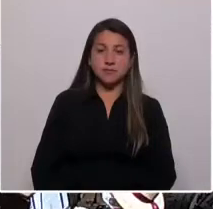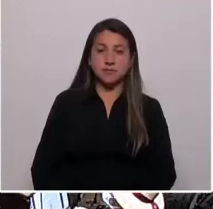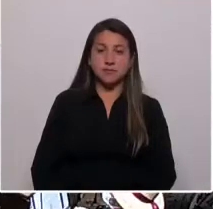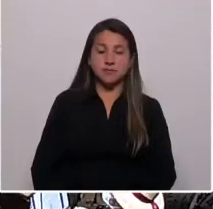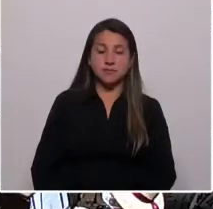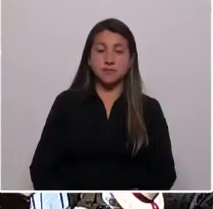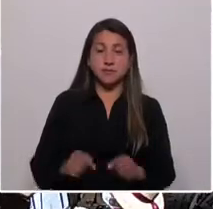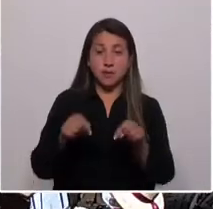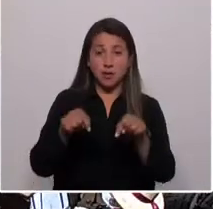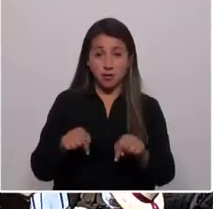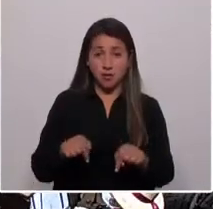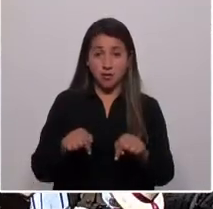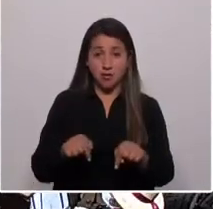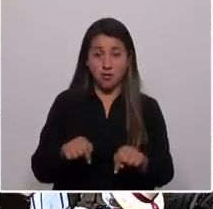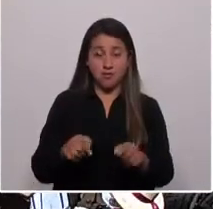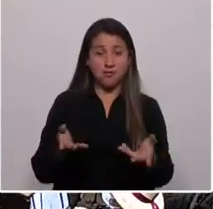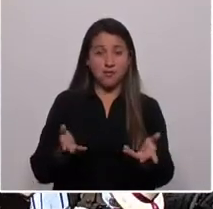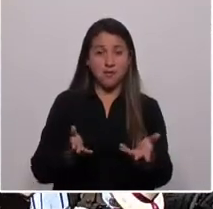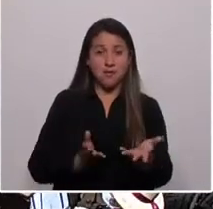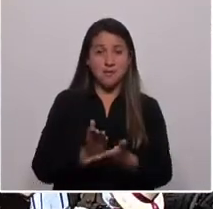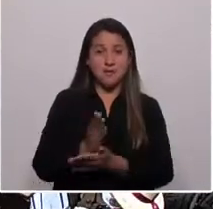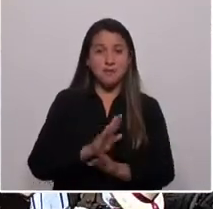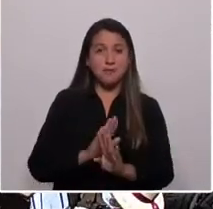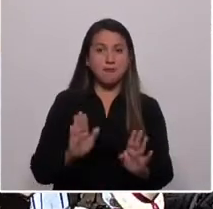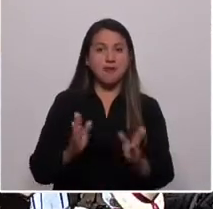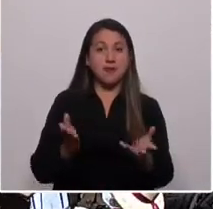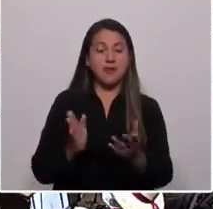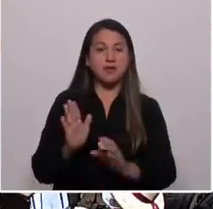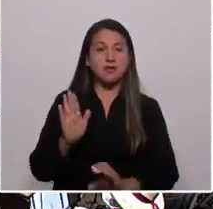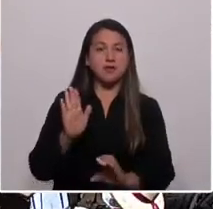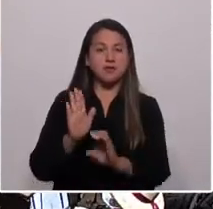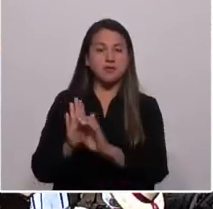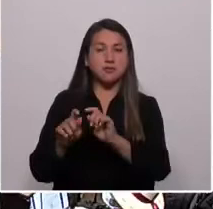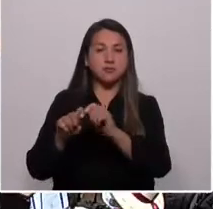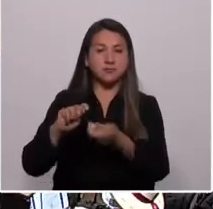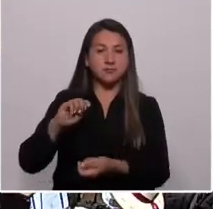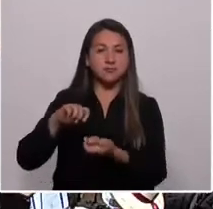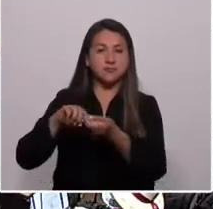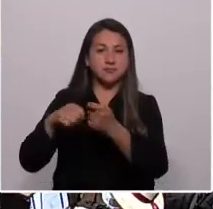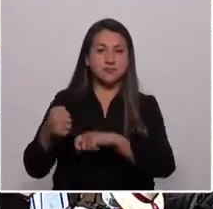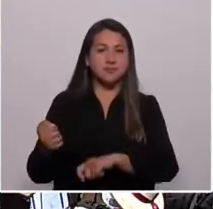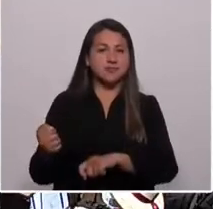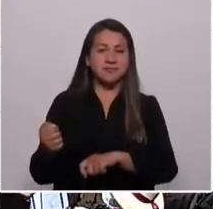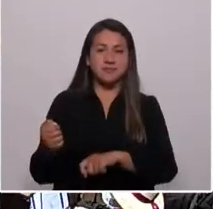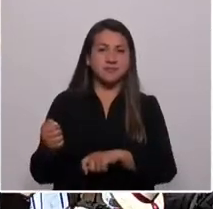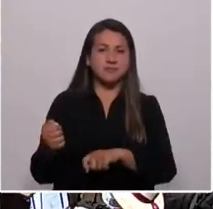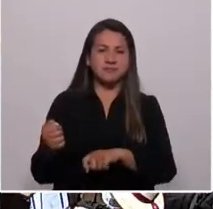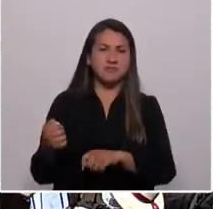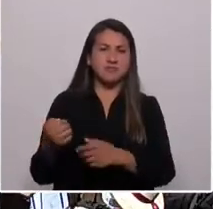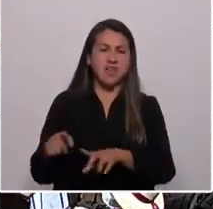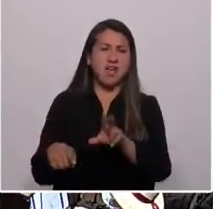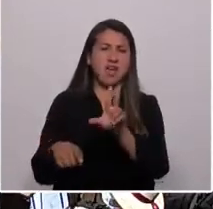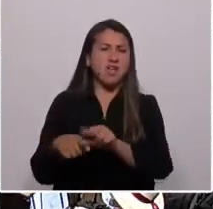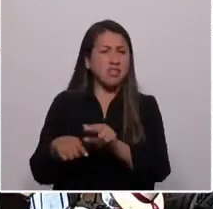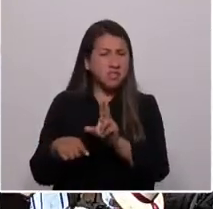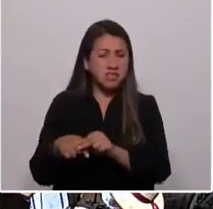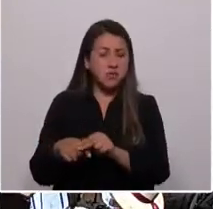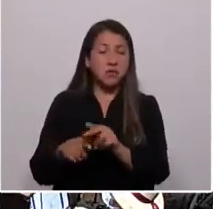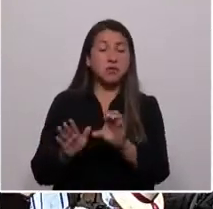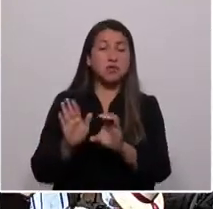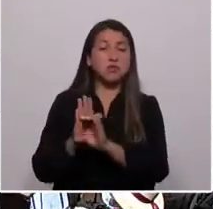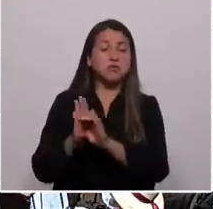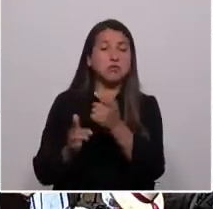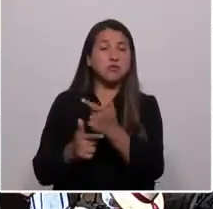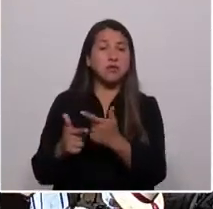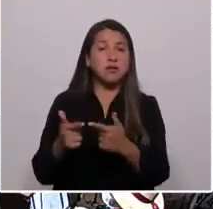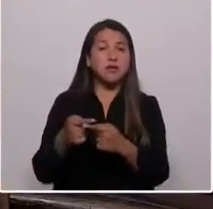La inicia el fin de una Constitución antidemocrática y anacrónica, de una Constitución política y